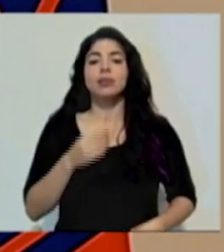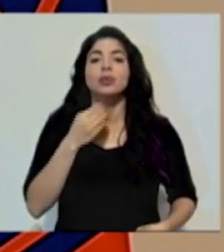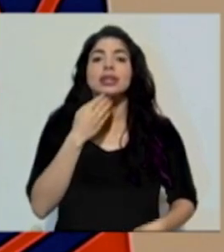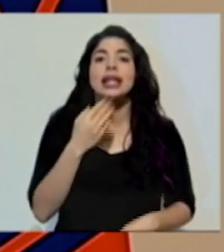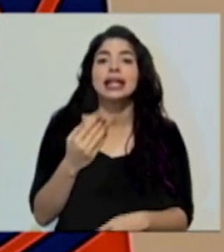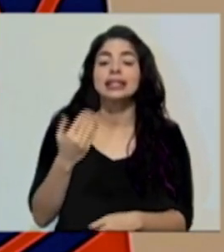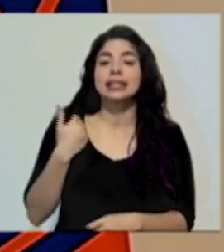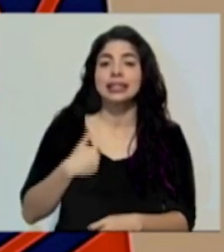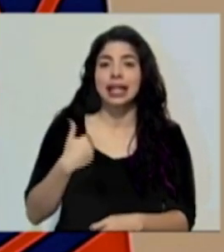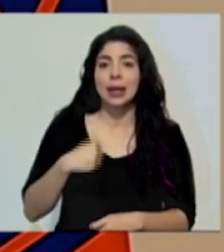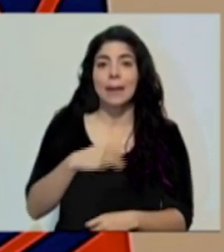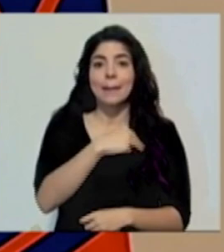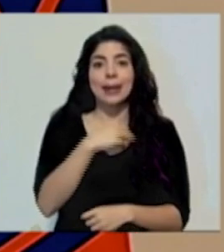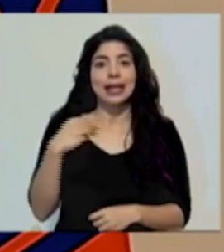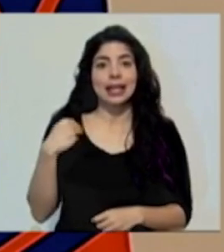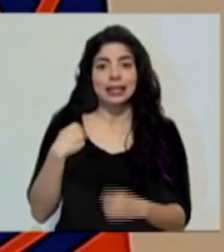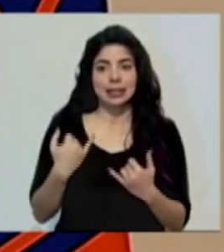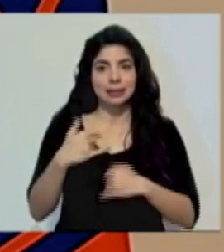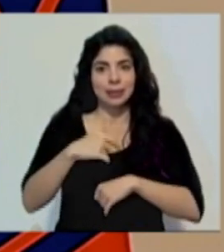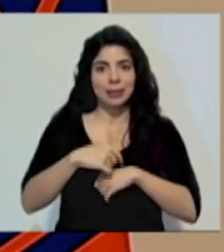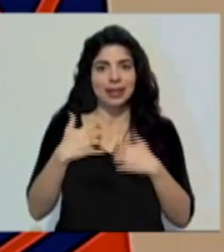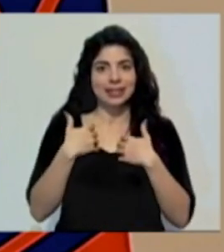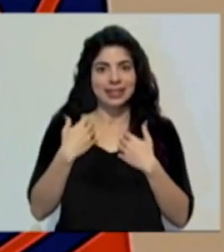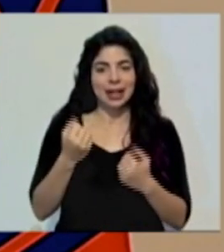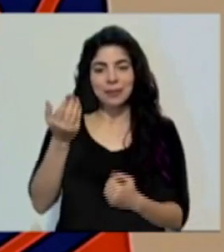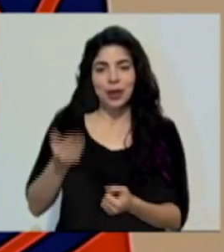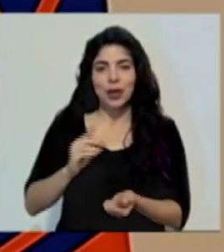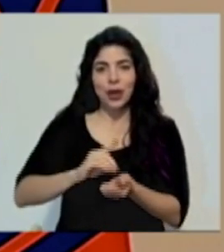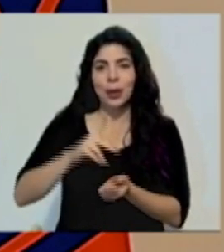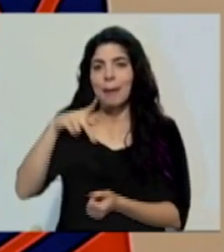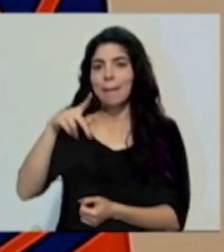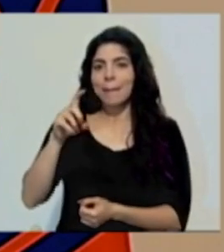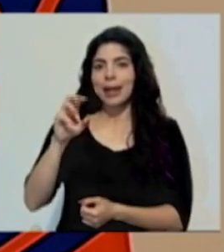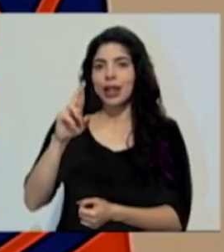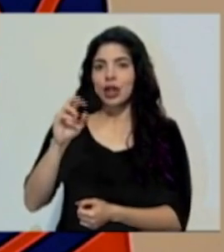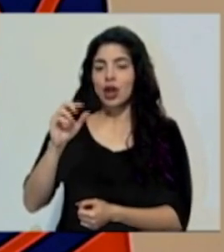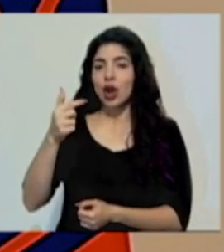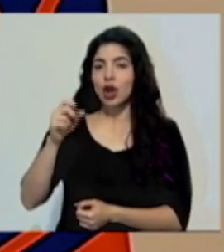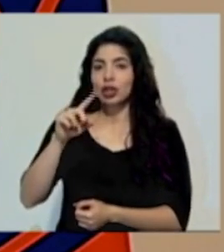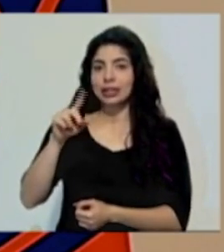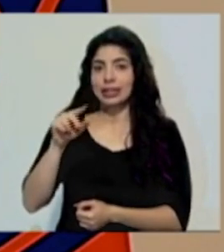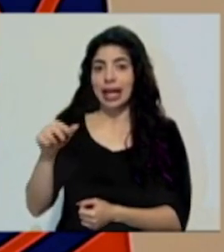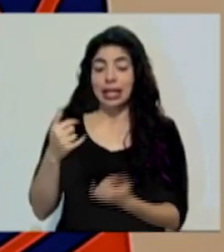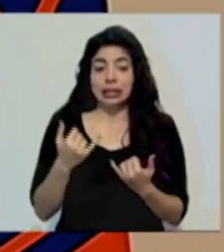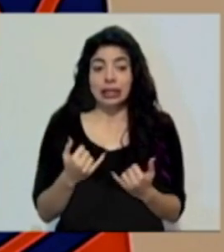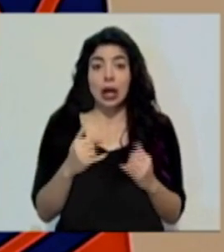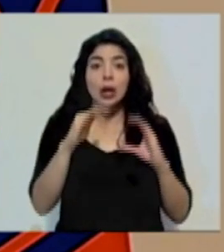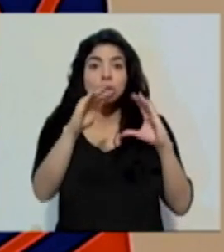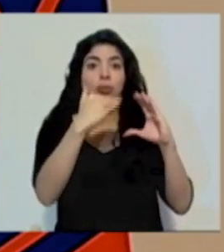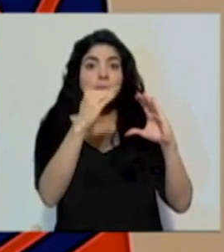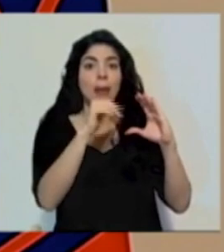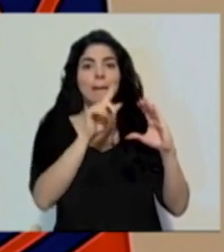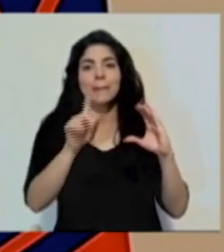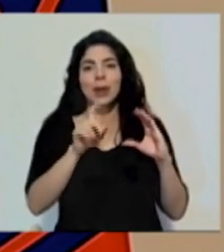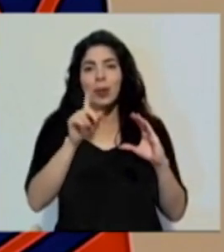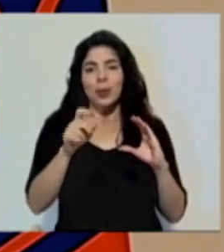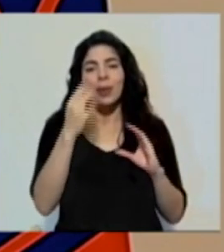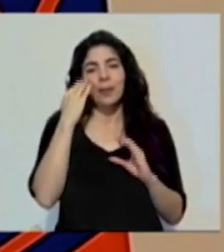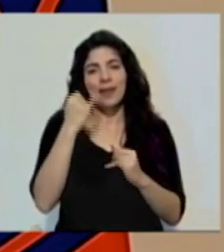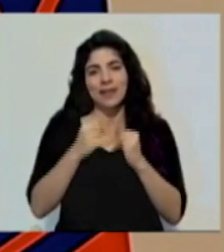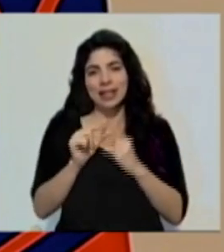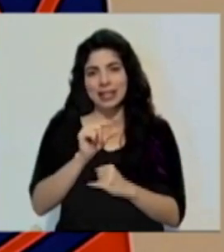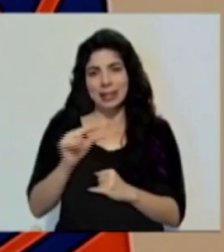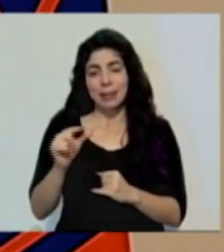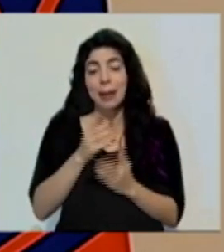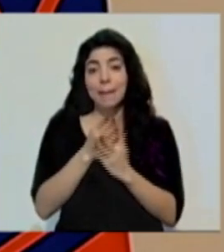gracias al señor ministro interino de Salud, el doctor Pedro González. Tenemos las consultas vía remota por ser fin de semana por